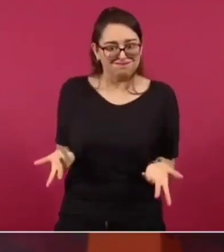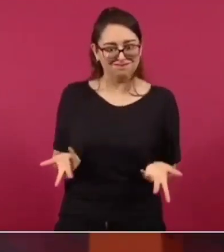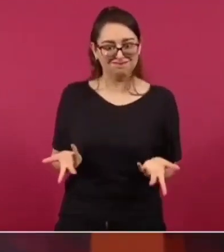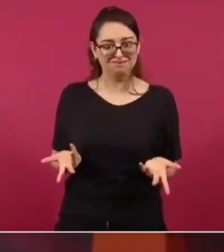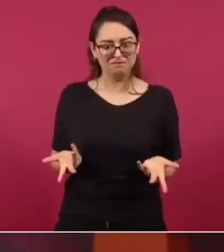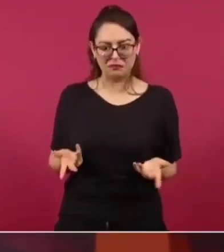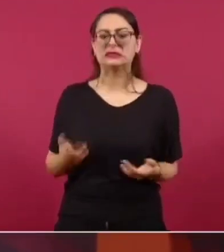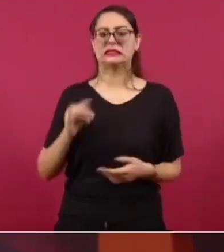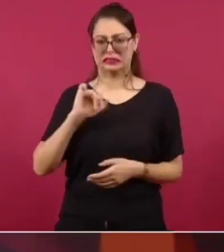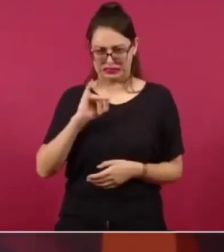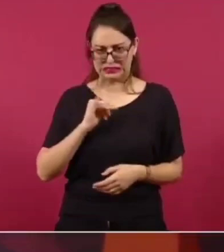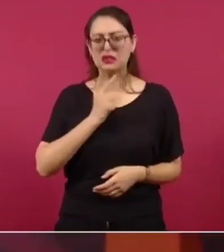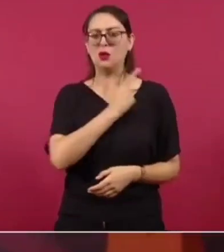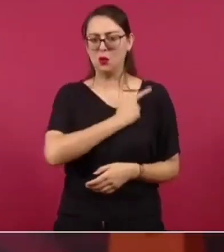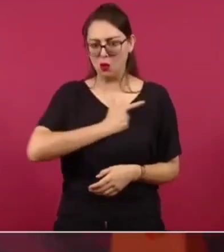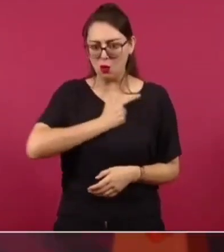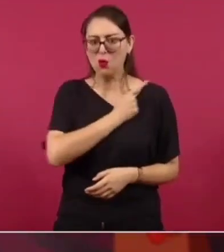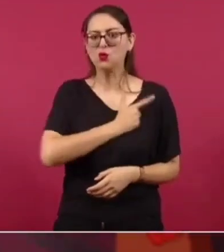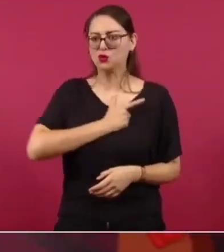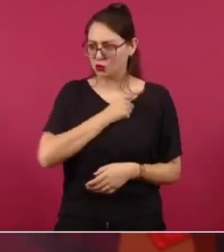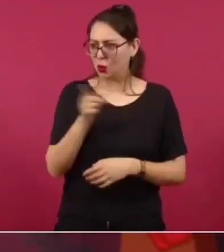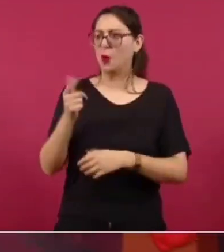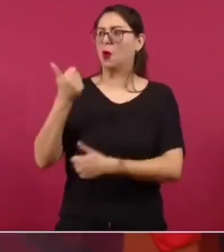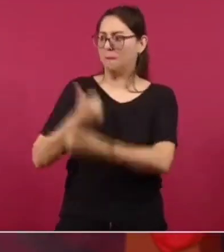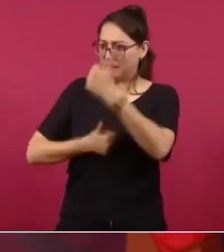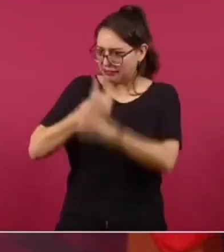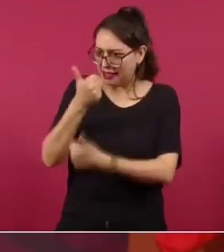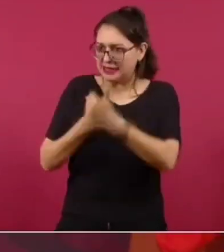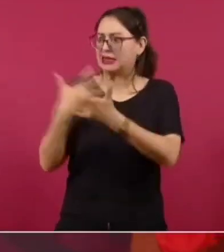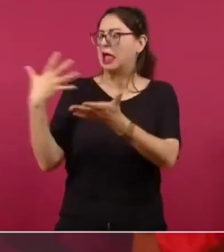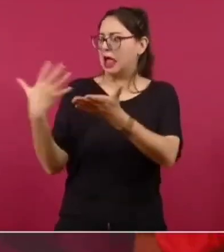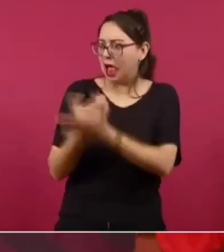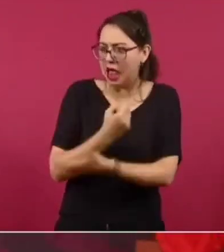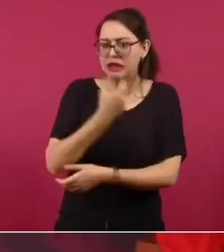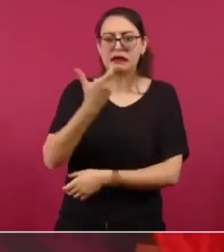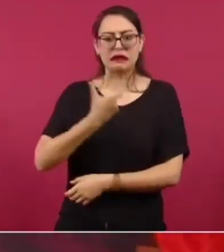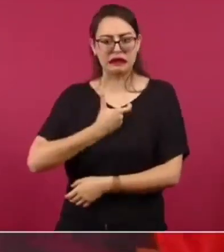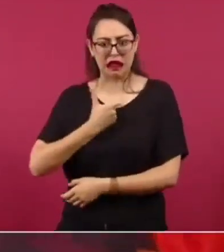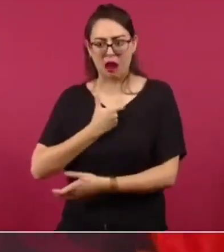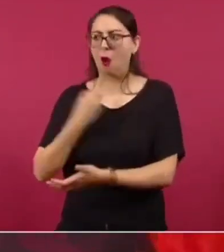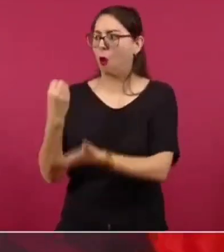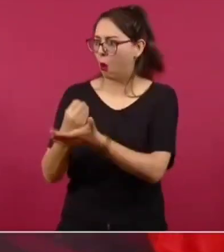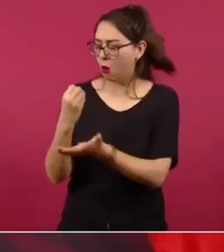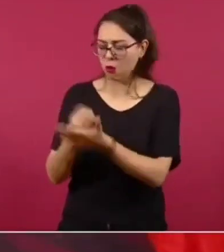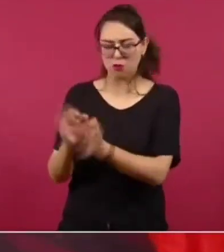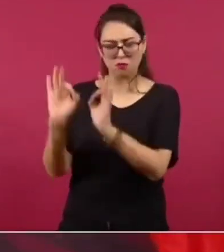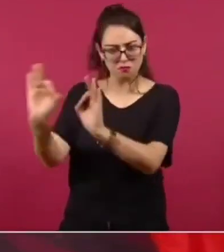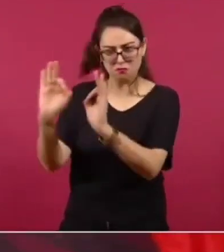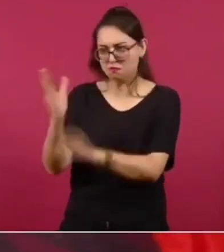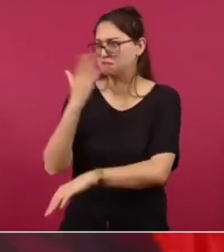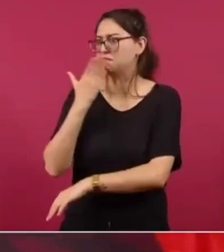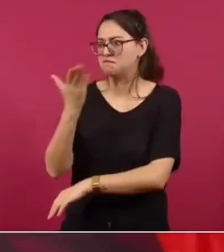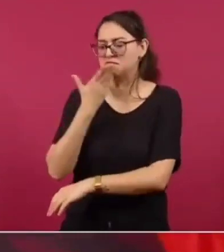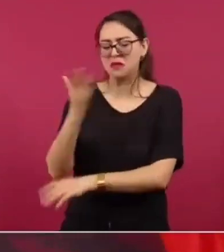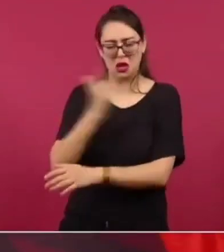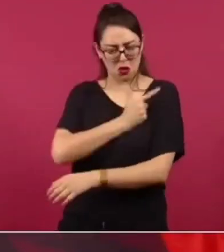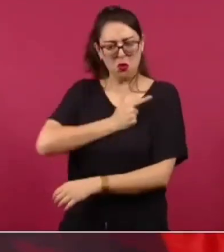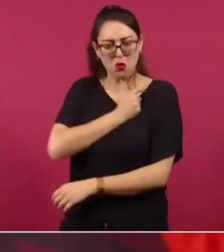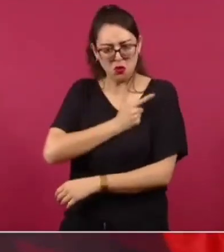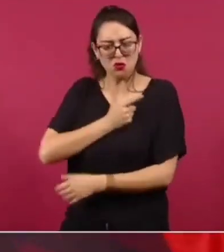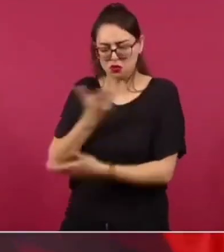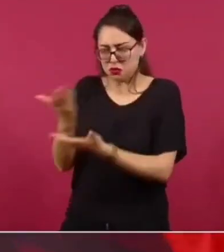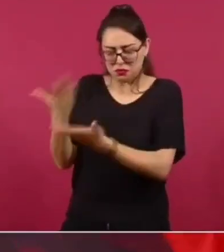pero de inmediato, apenas estaban recibiendo los premios